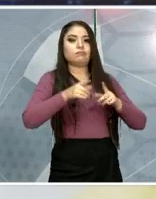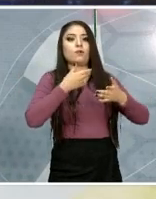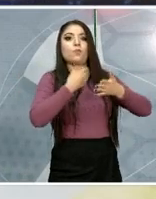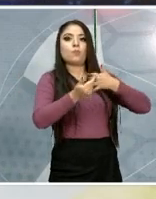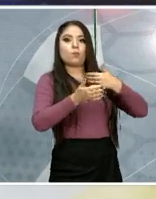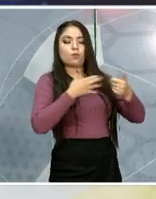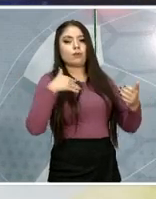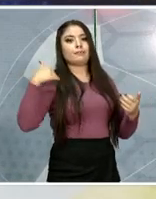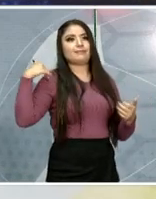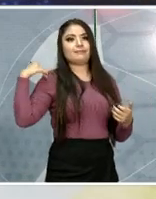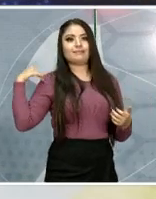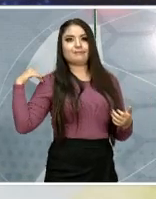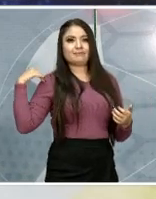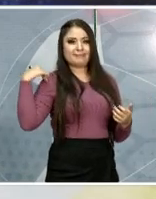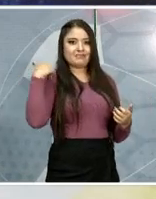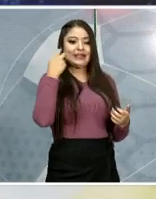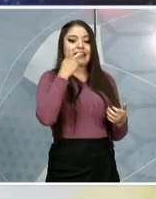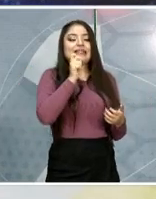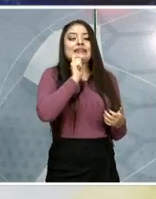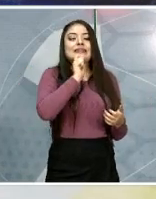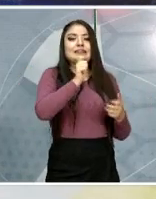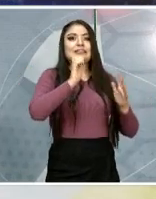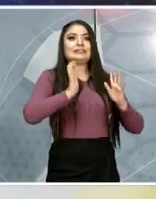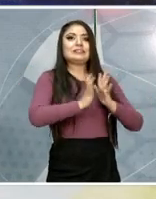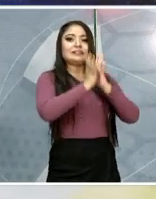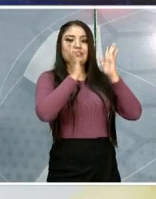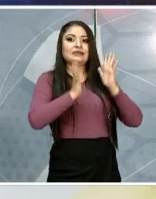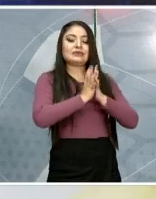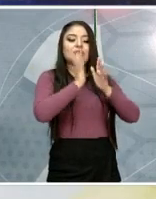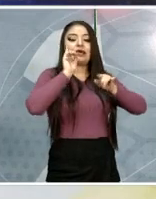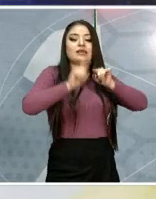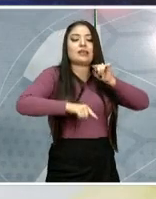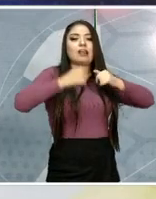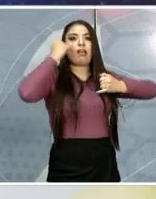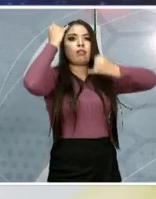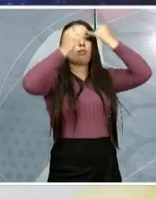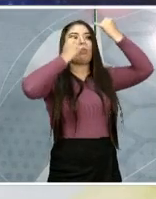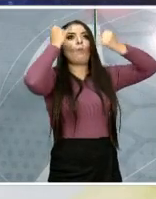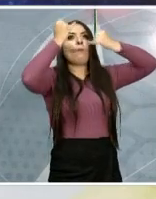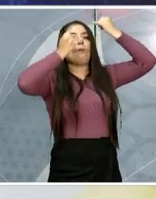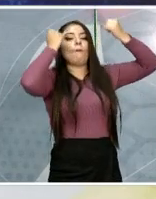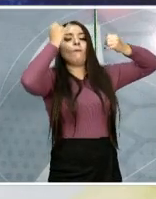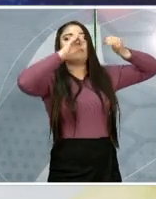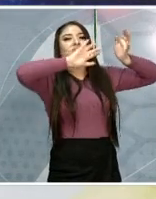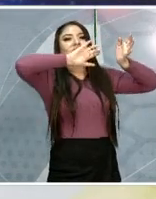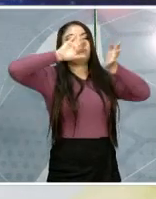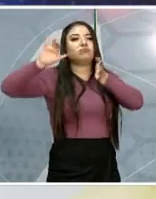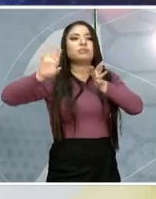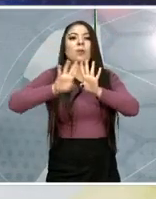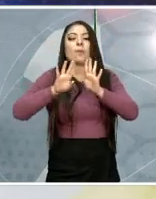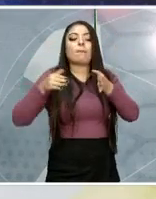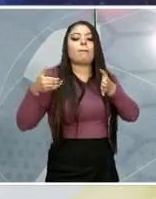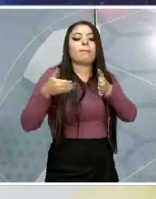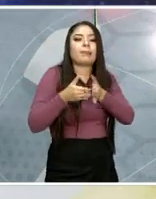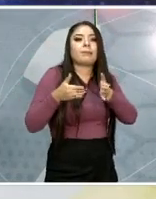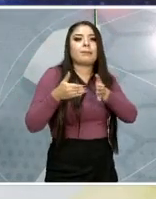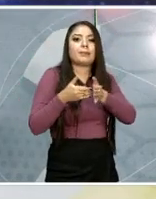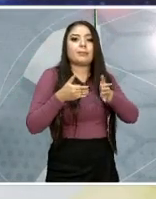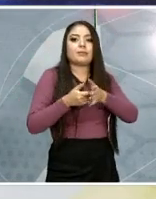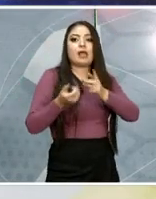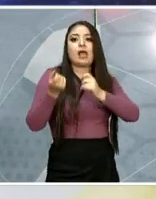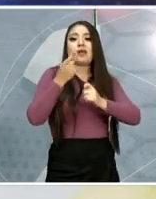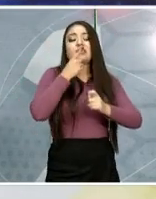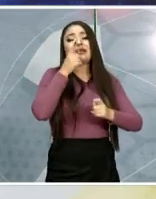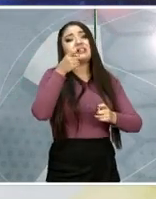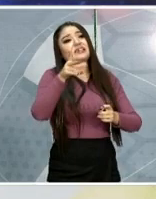certamen, sea, terminar con todas esas barreras que muchas de las veces dicen que nosotros no porque tenemos alguna